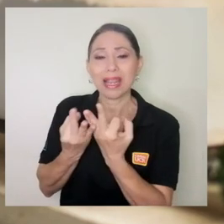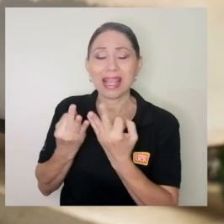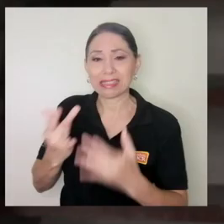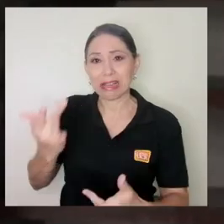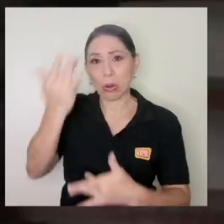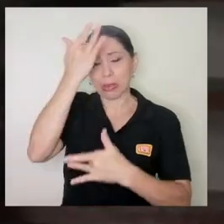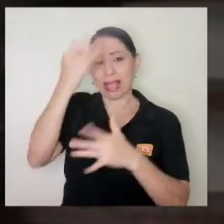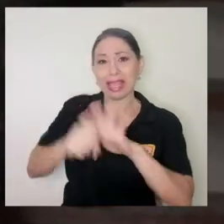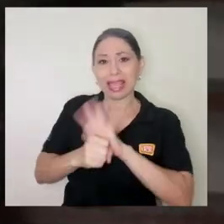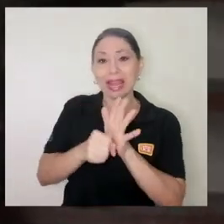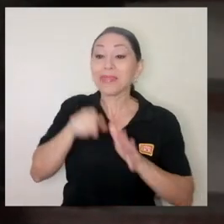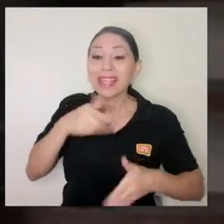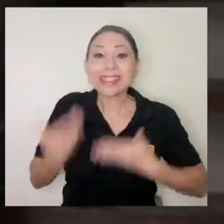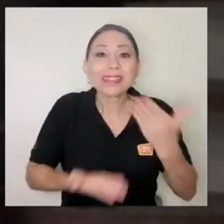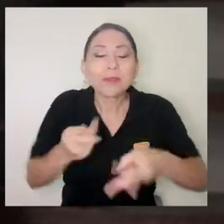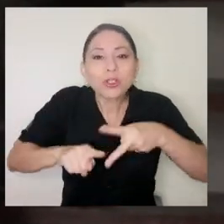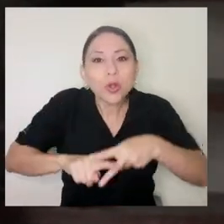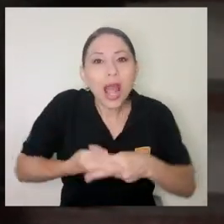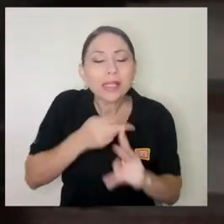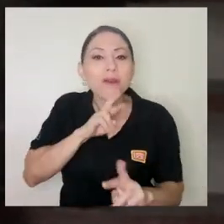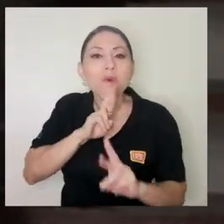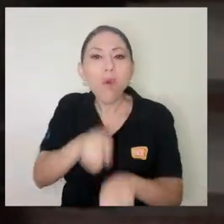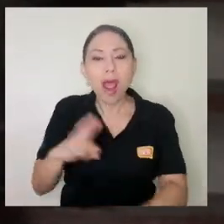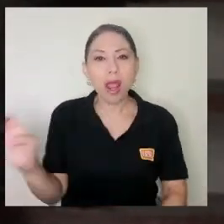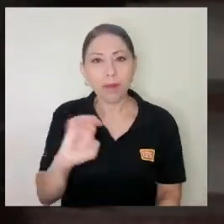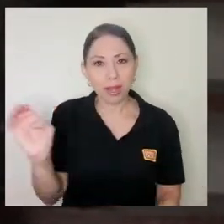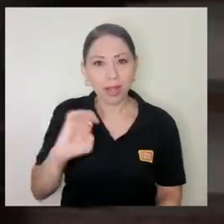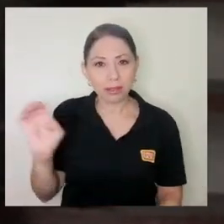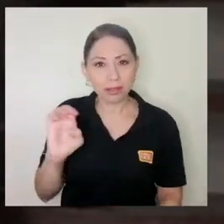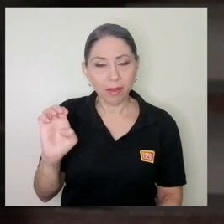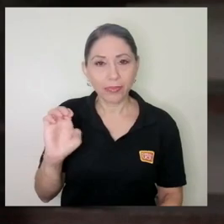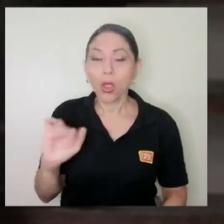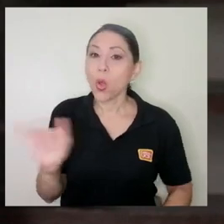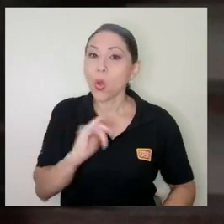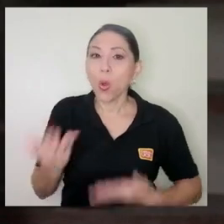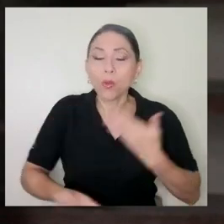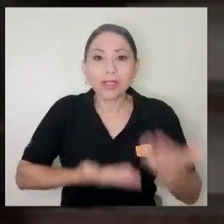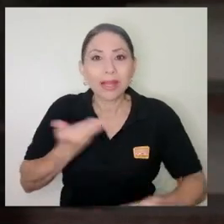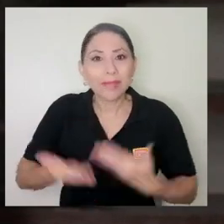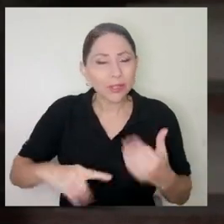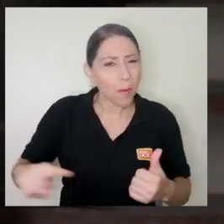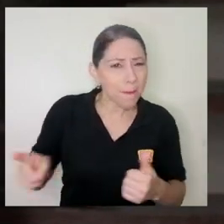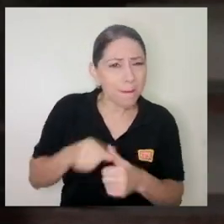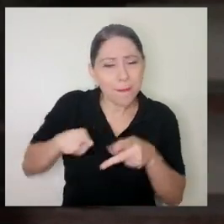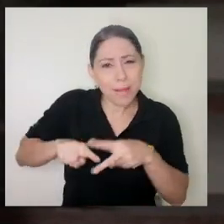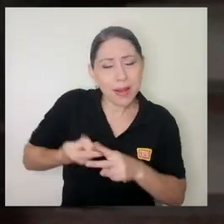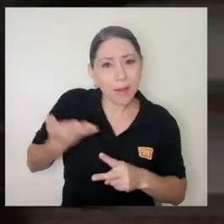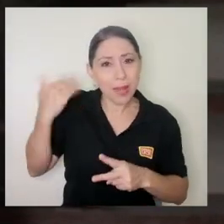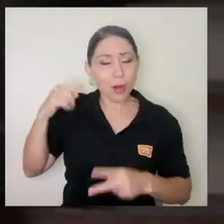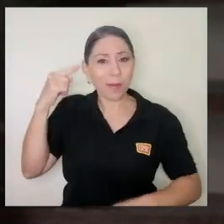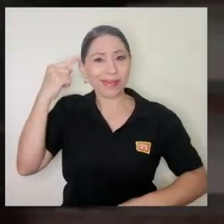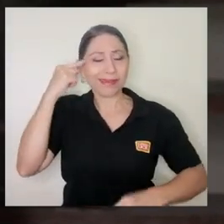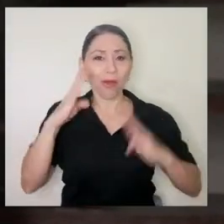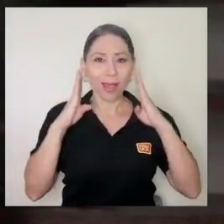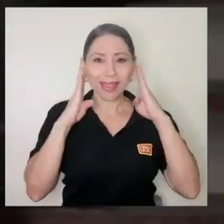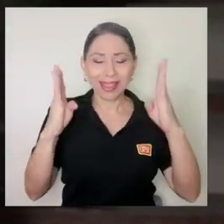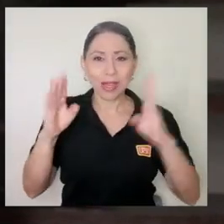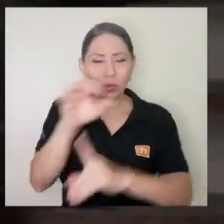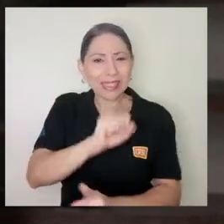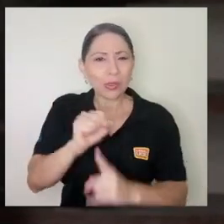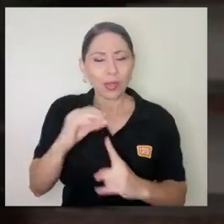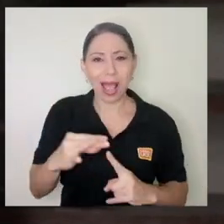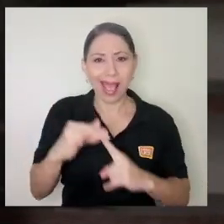El servicio nace en respuesta a una emergencia, por tanto, como servicio en principio fue pensado para